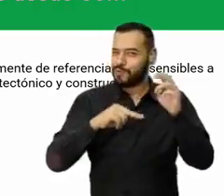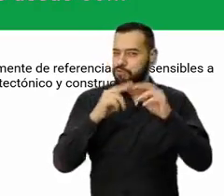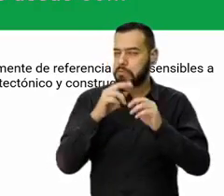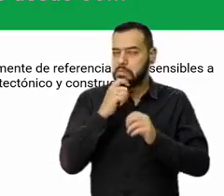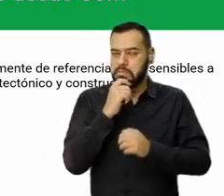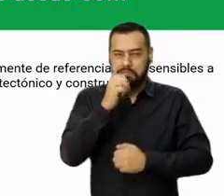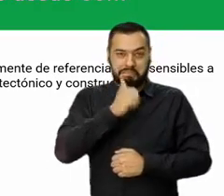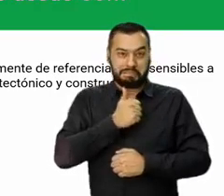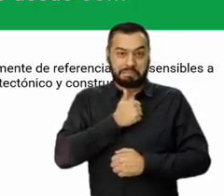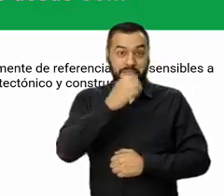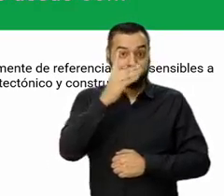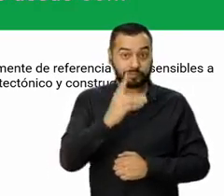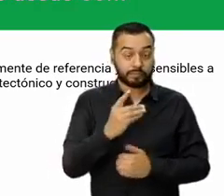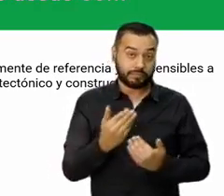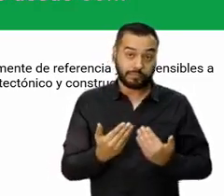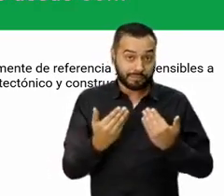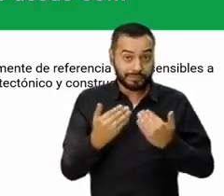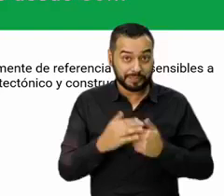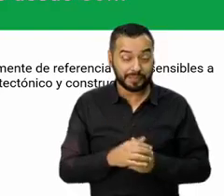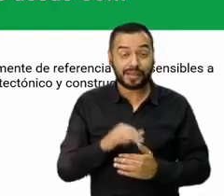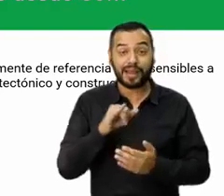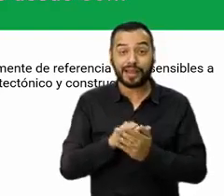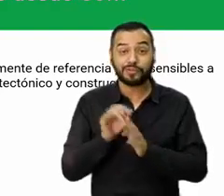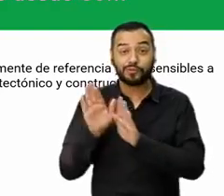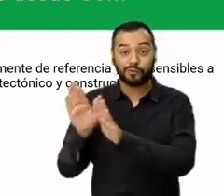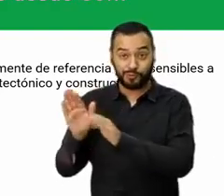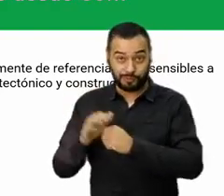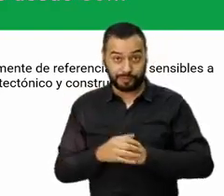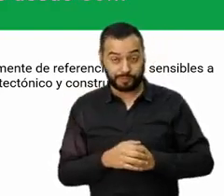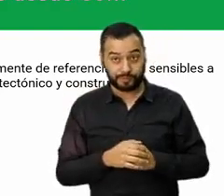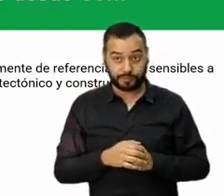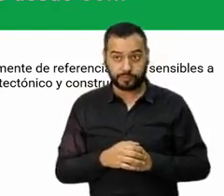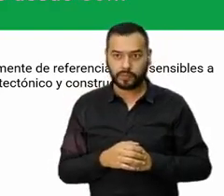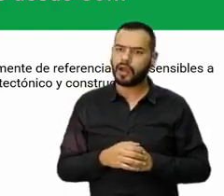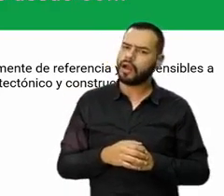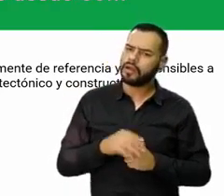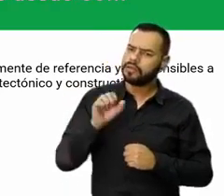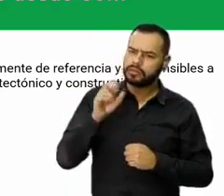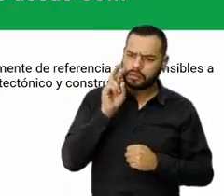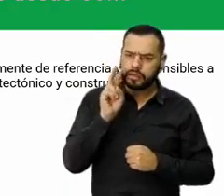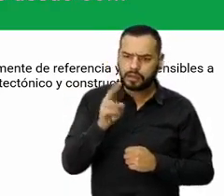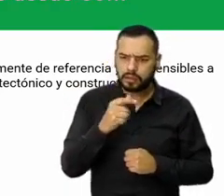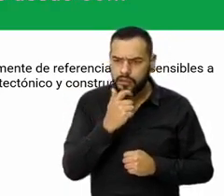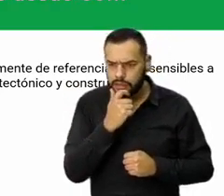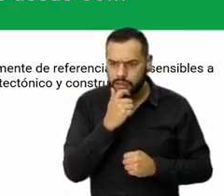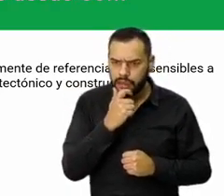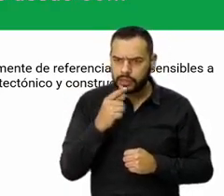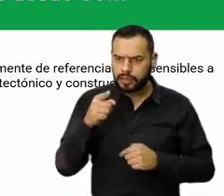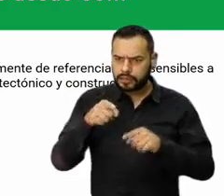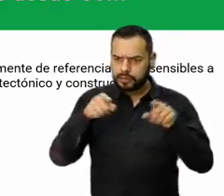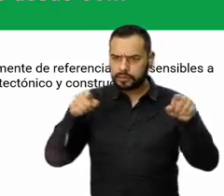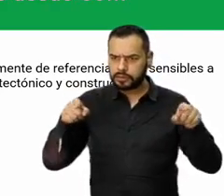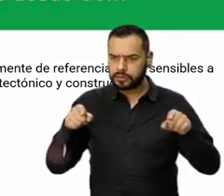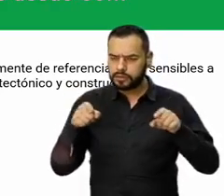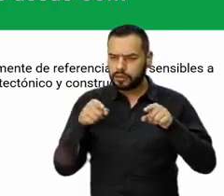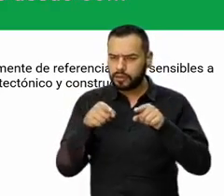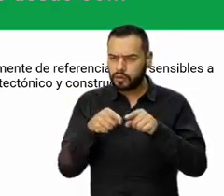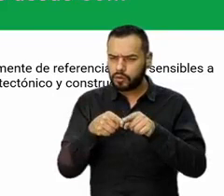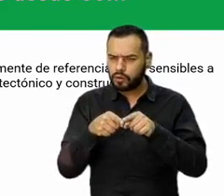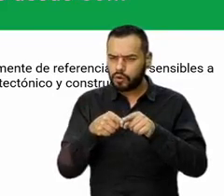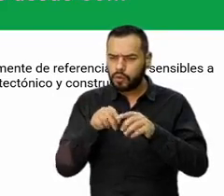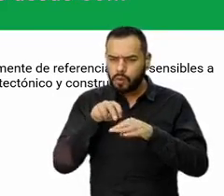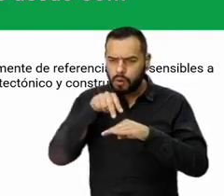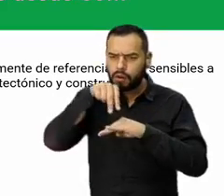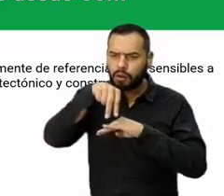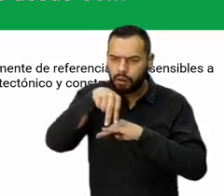acomodes como quieres, pero es una gran ventaja en esta parte. Ok, sí, porque te iba a decir, estaba viendo que esto es como un balcón y veo un